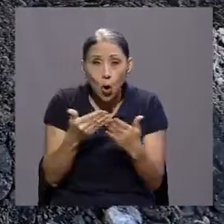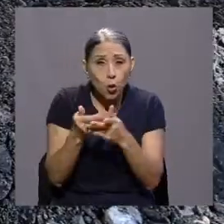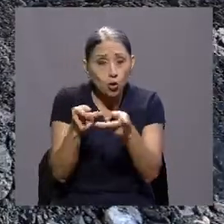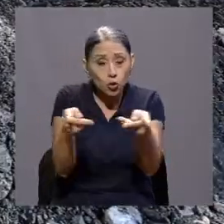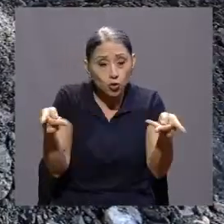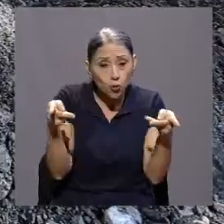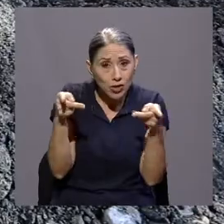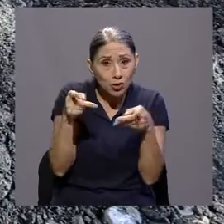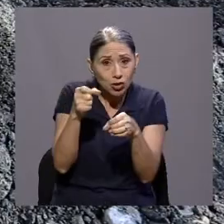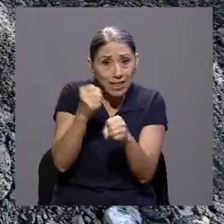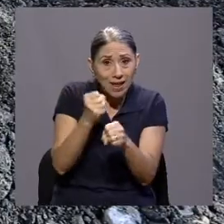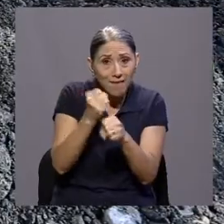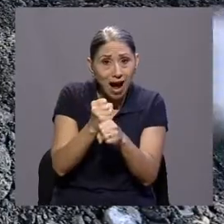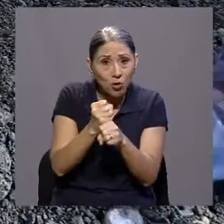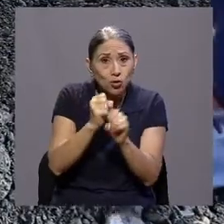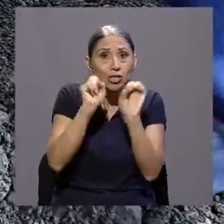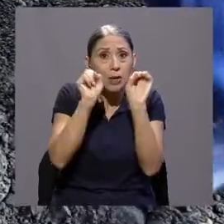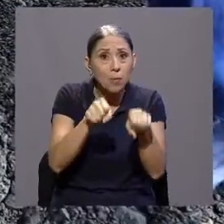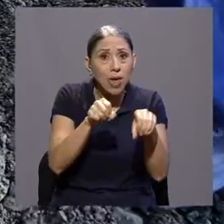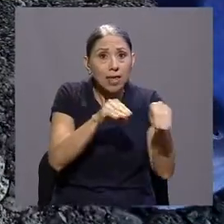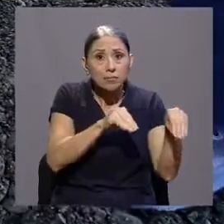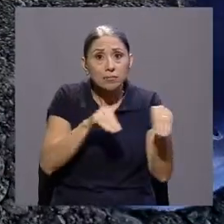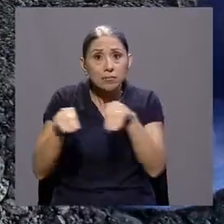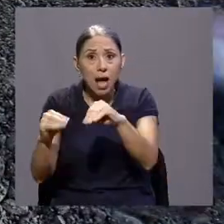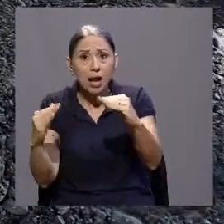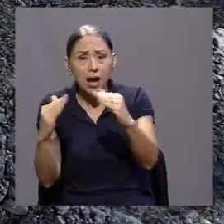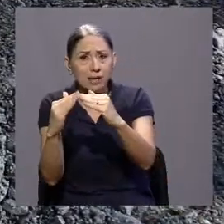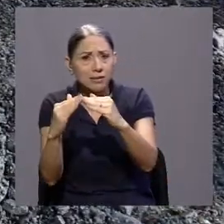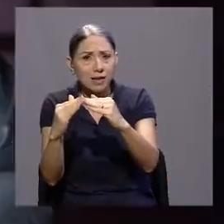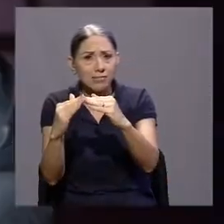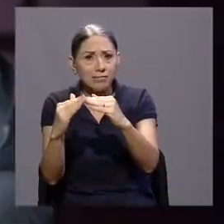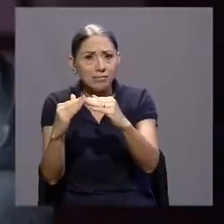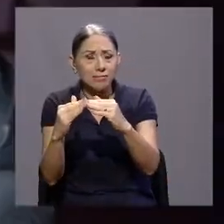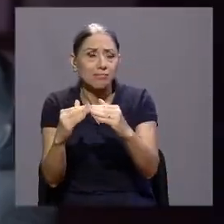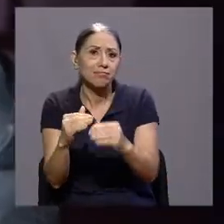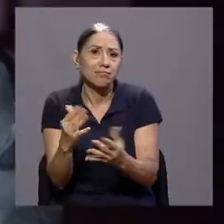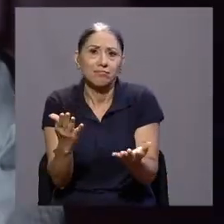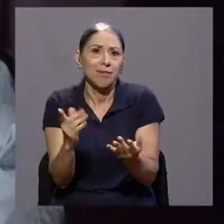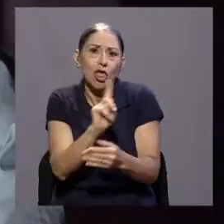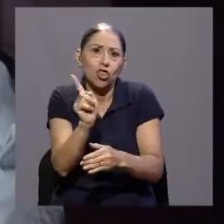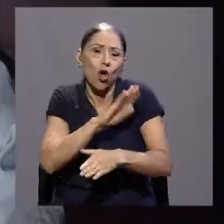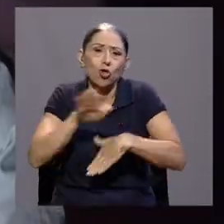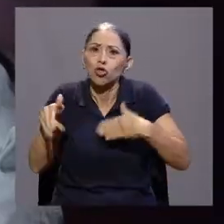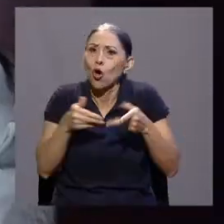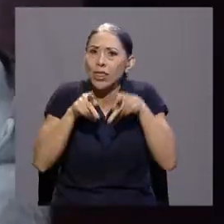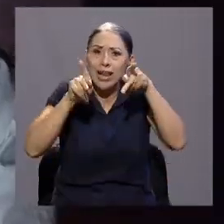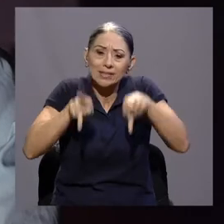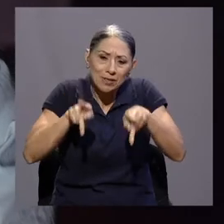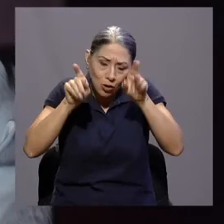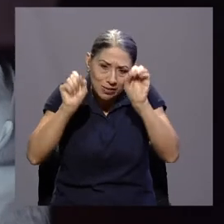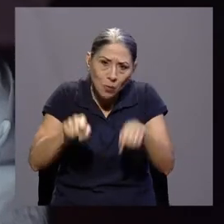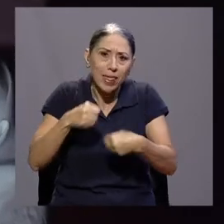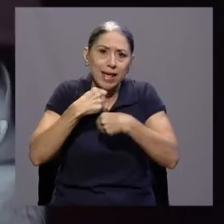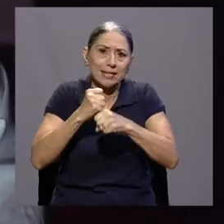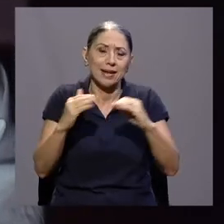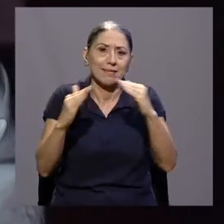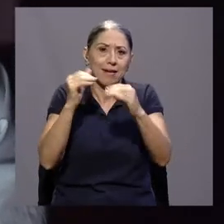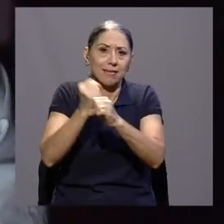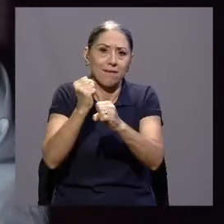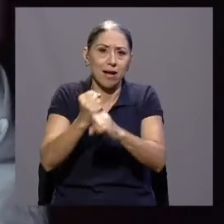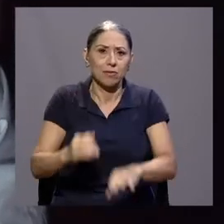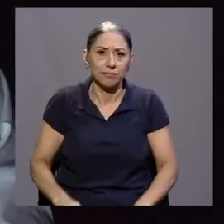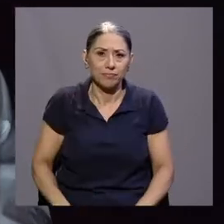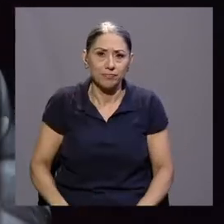para hacerlos desde la casa, no todas las personas pueden hacer teletrabajo. ¿Verdad? Porque eso también va